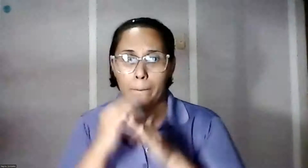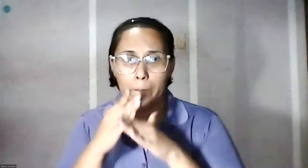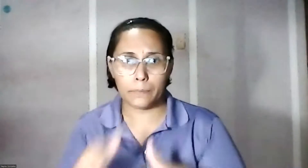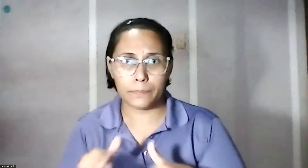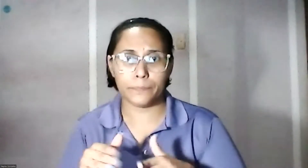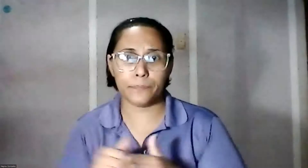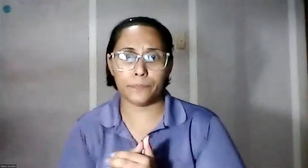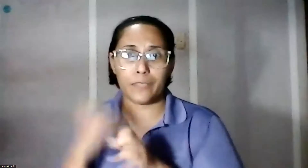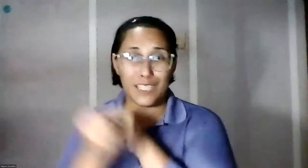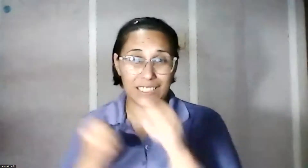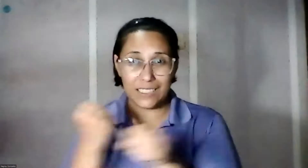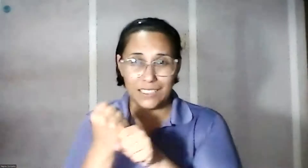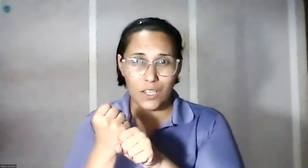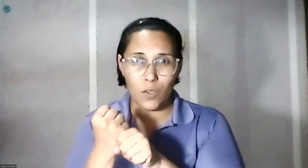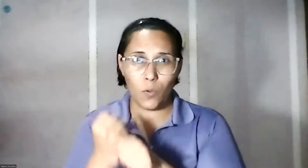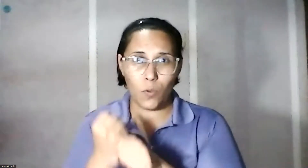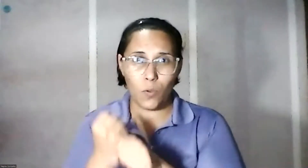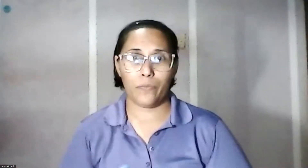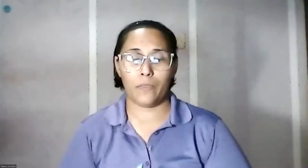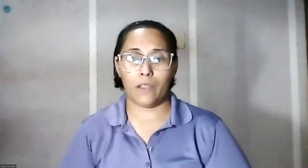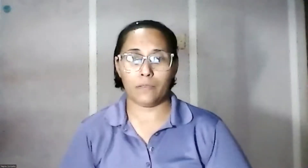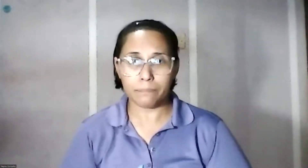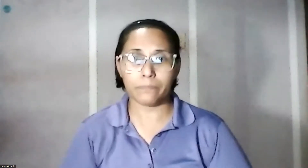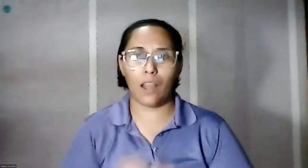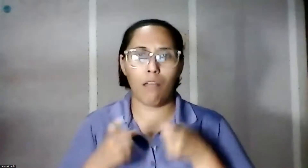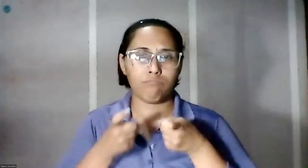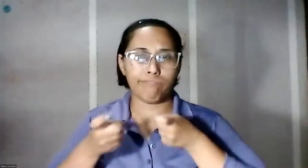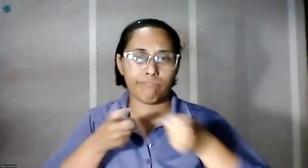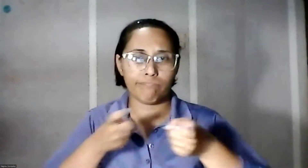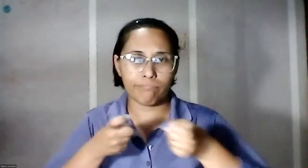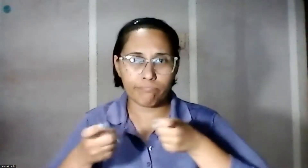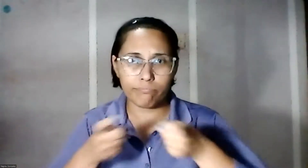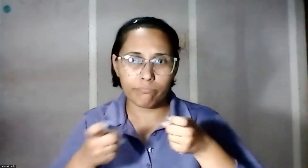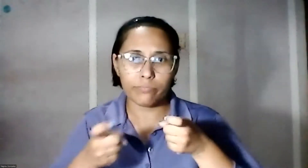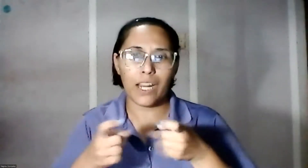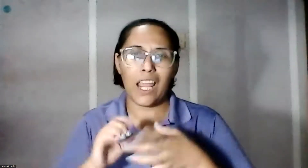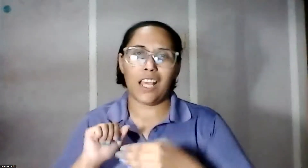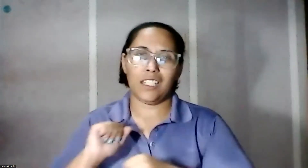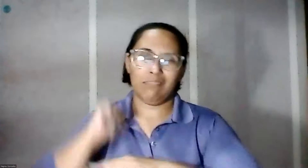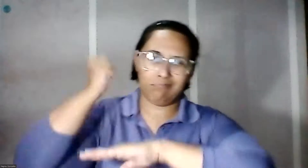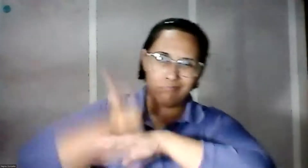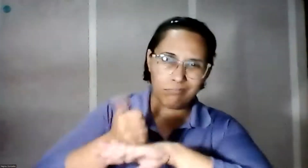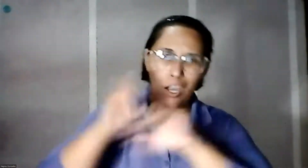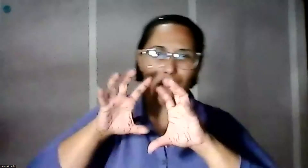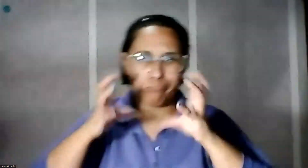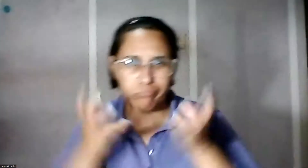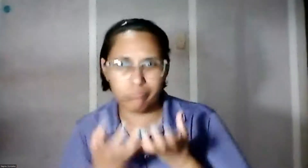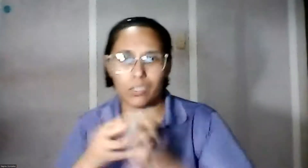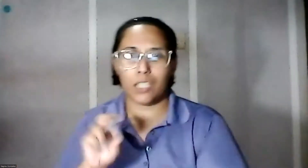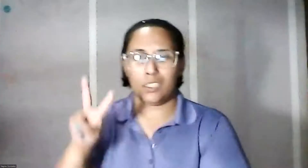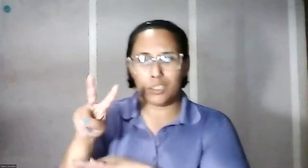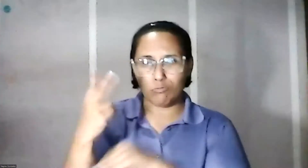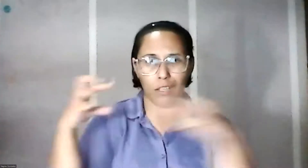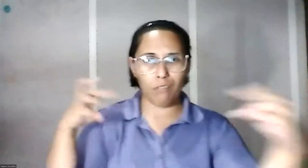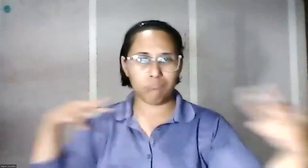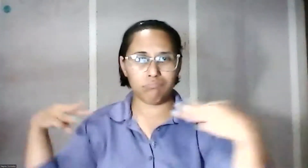ser más restringida debido a los controles que se le impusieron a nivel global a partir de la Segunda Guerra Mundial